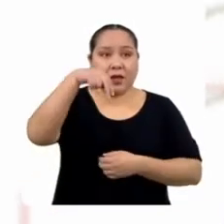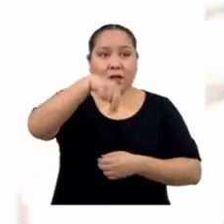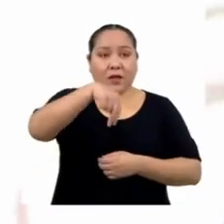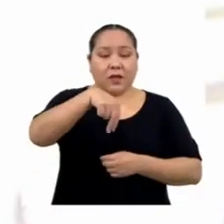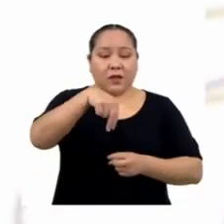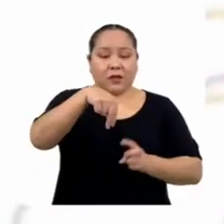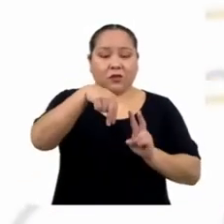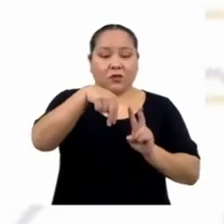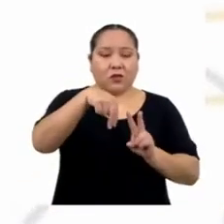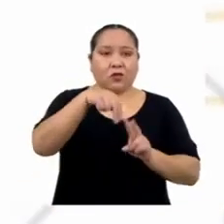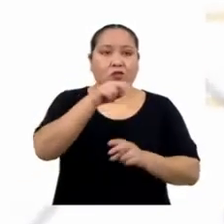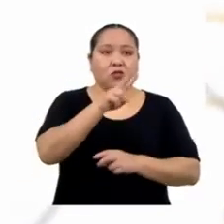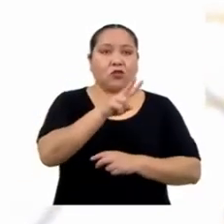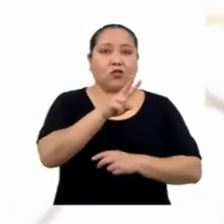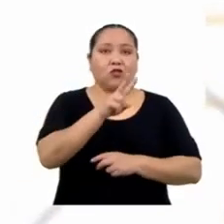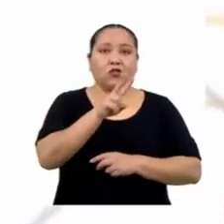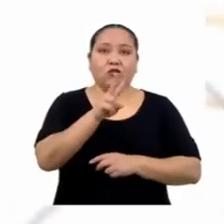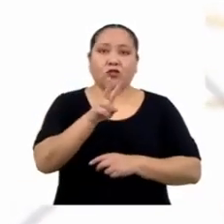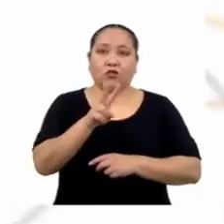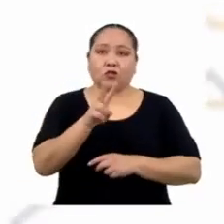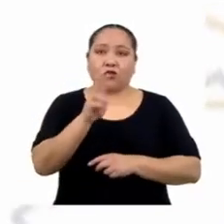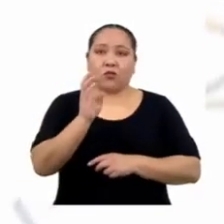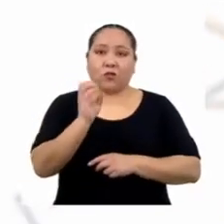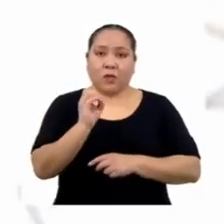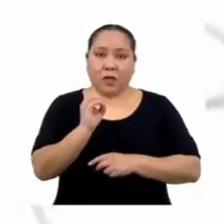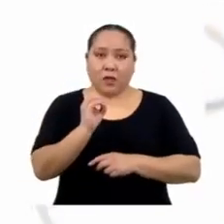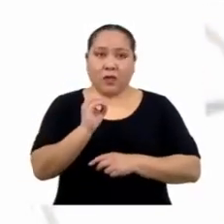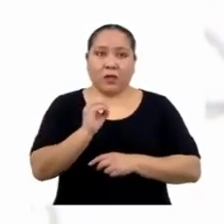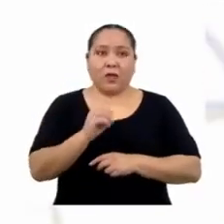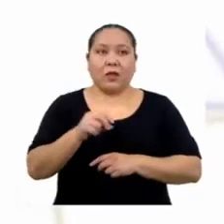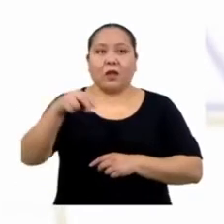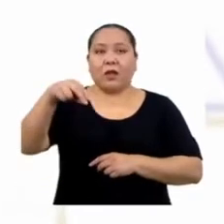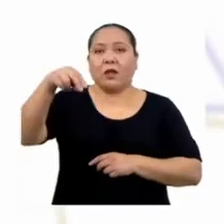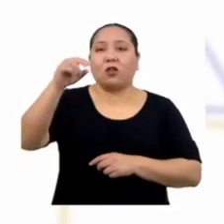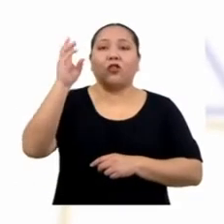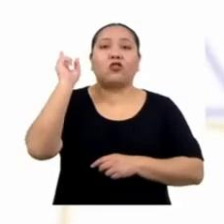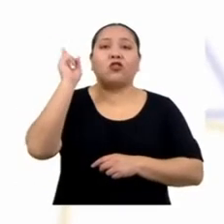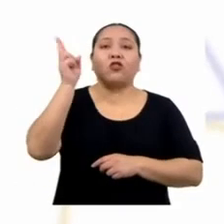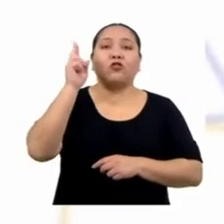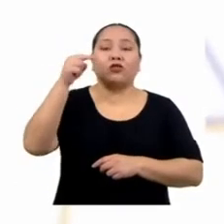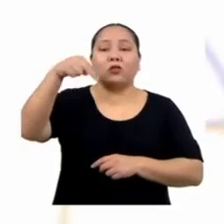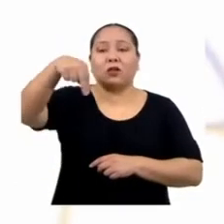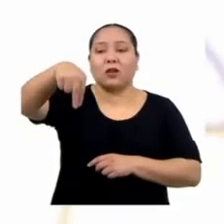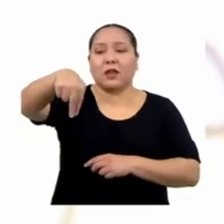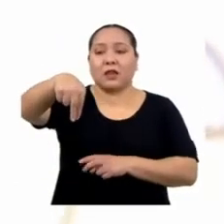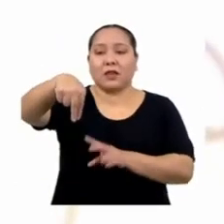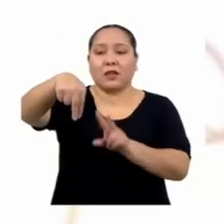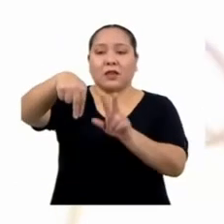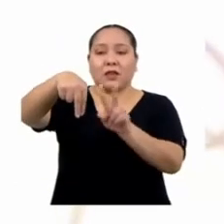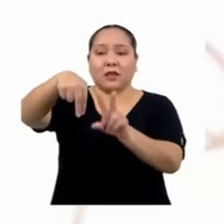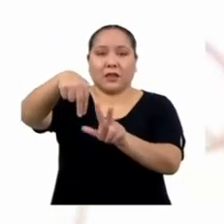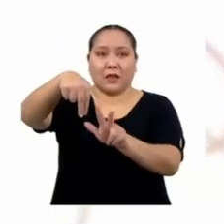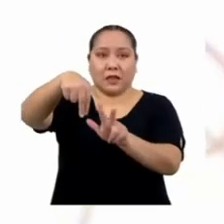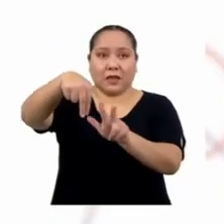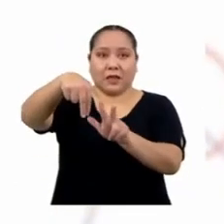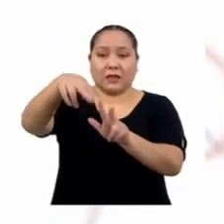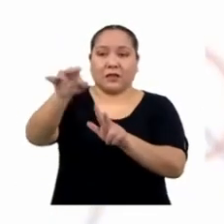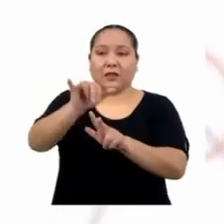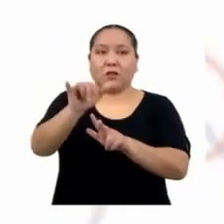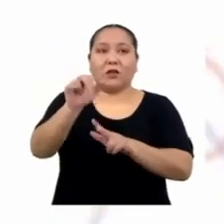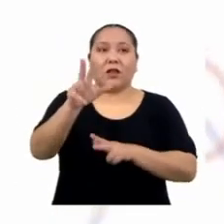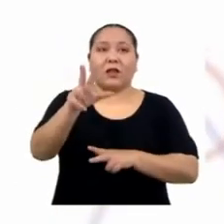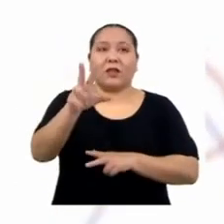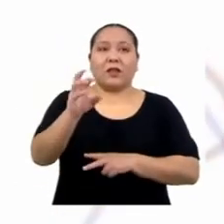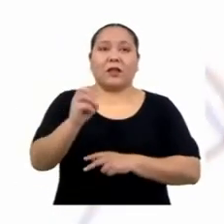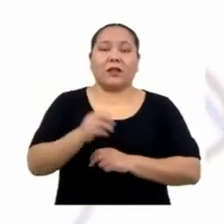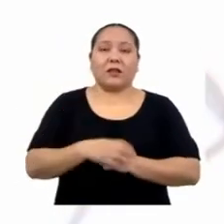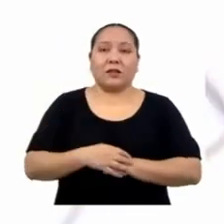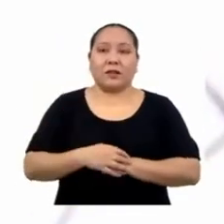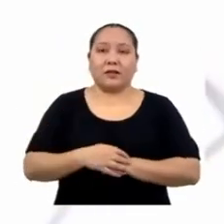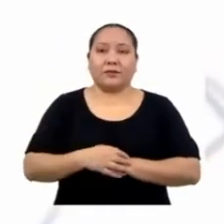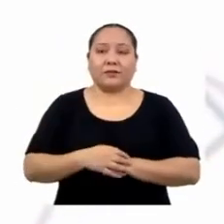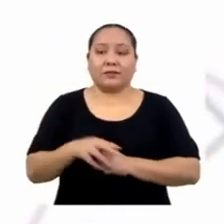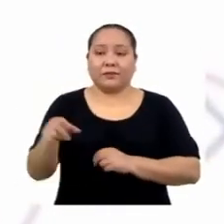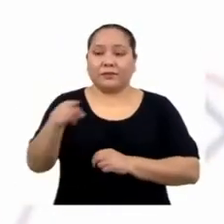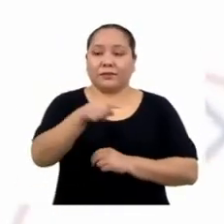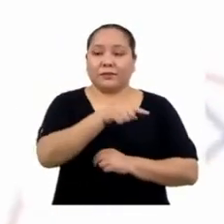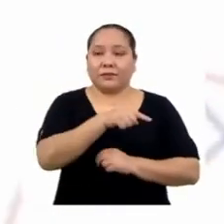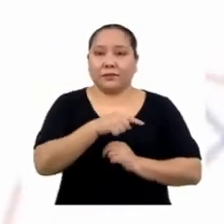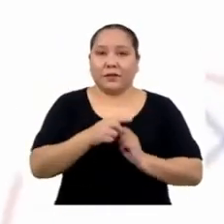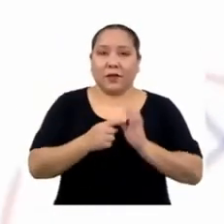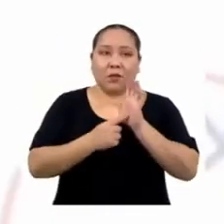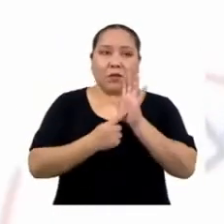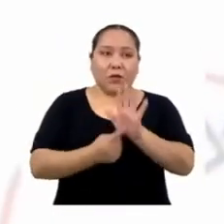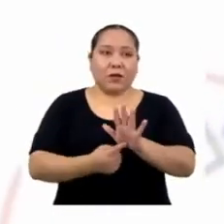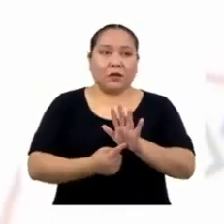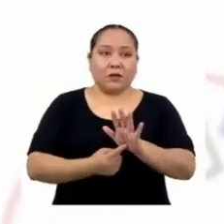es igual a 220. Docentes, N sub 3, que es igual a 30. Y las muestras de cada población es